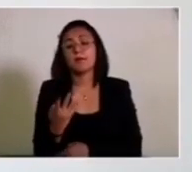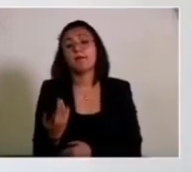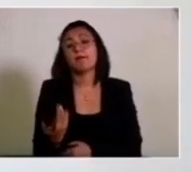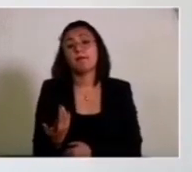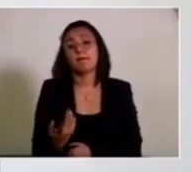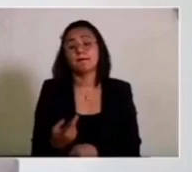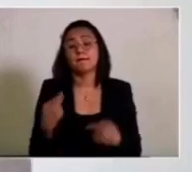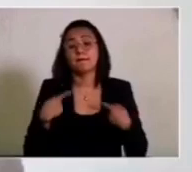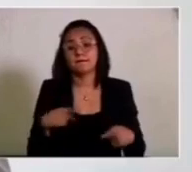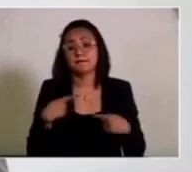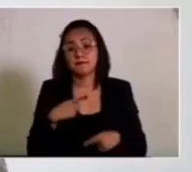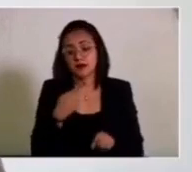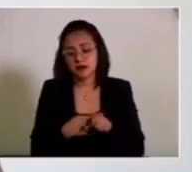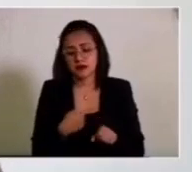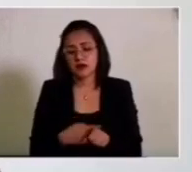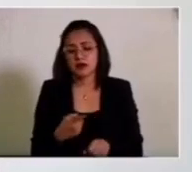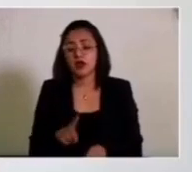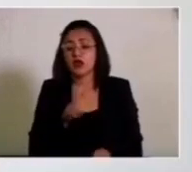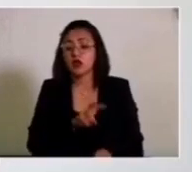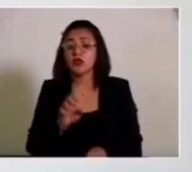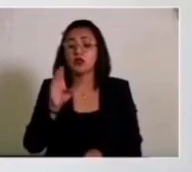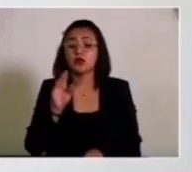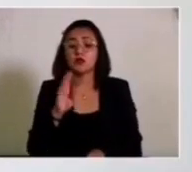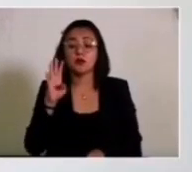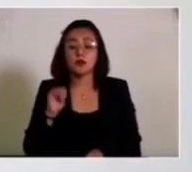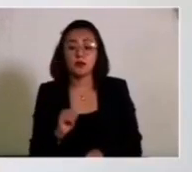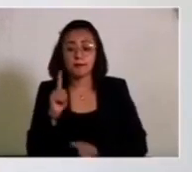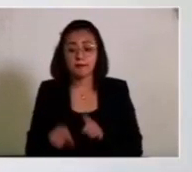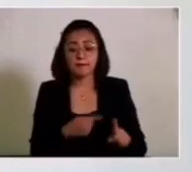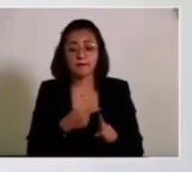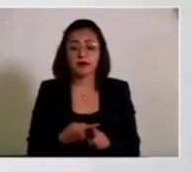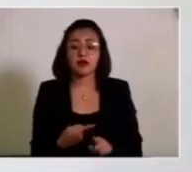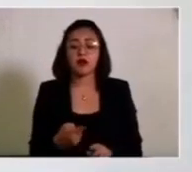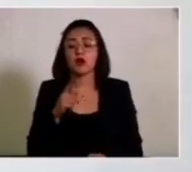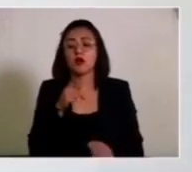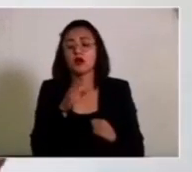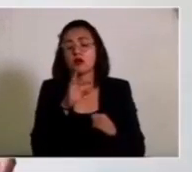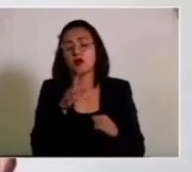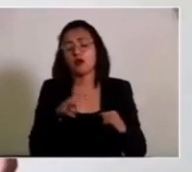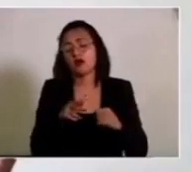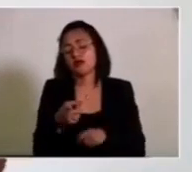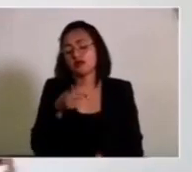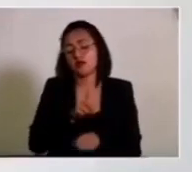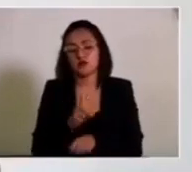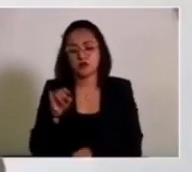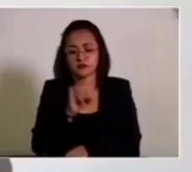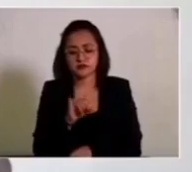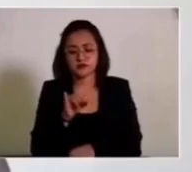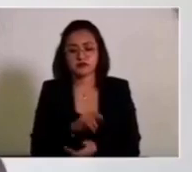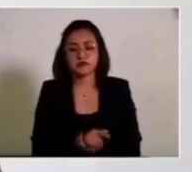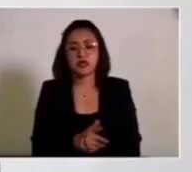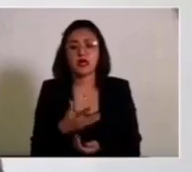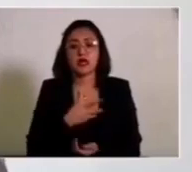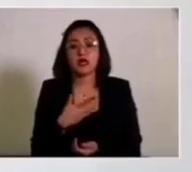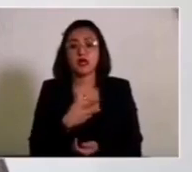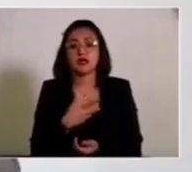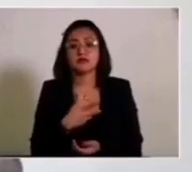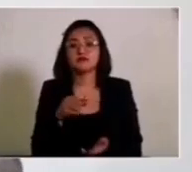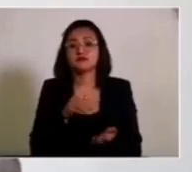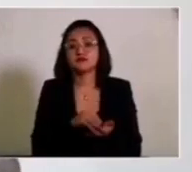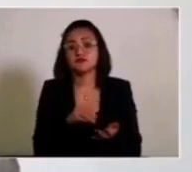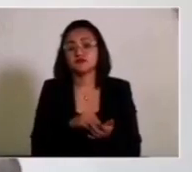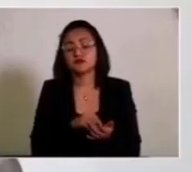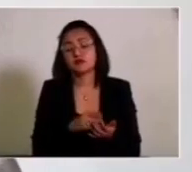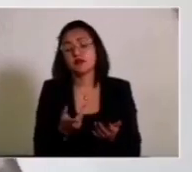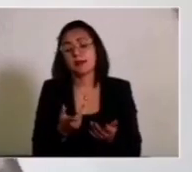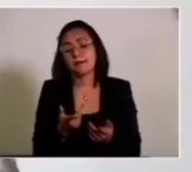positivos, 299 más en comparación al corte del día jueves. Tenemos casos activos